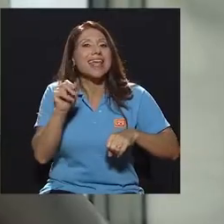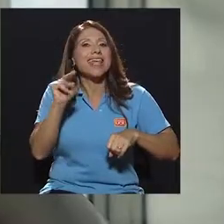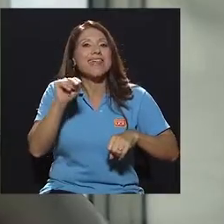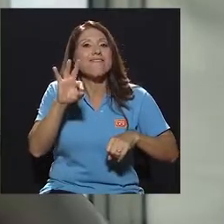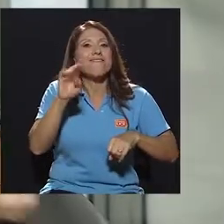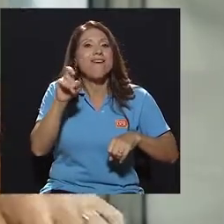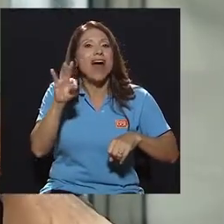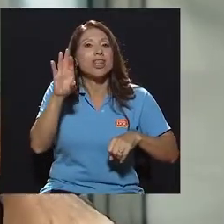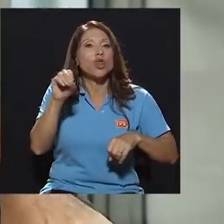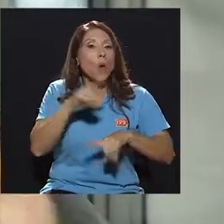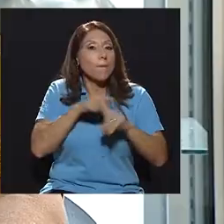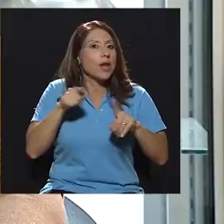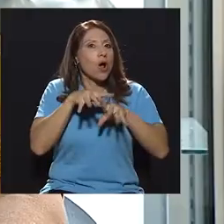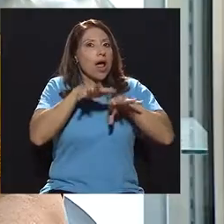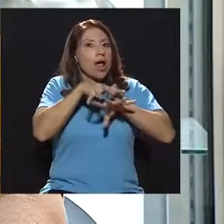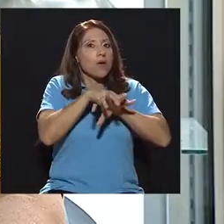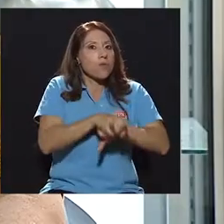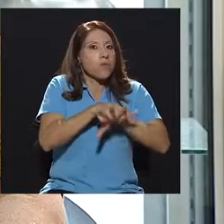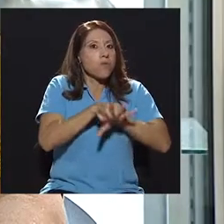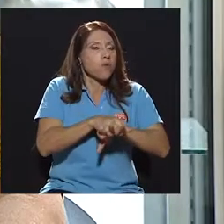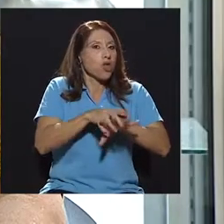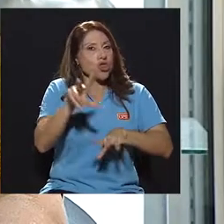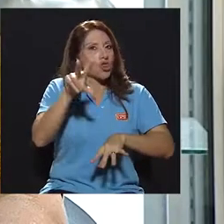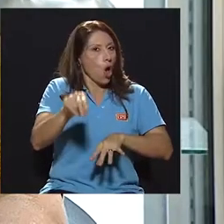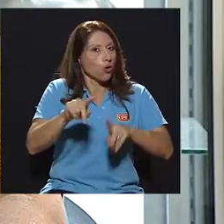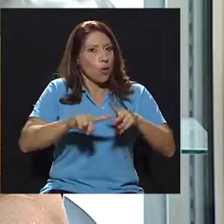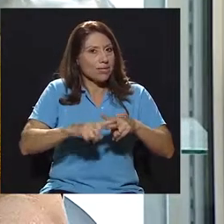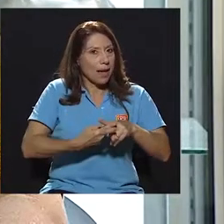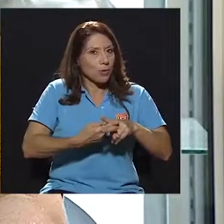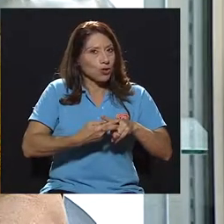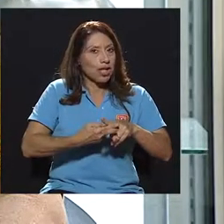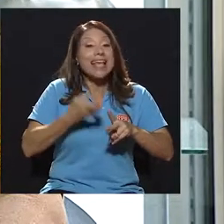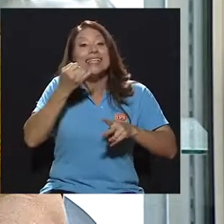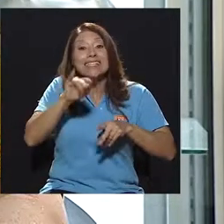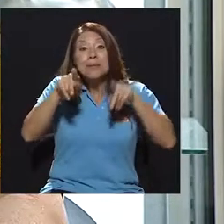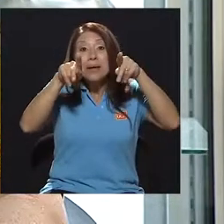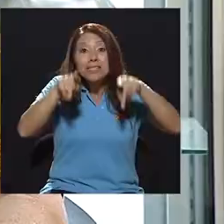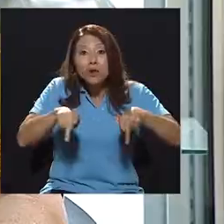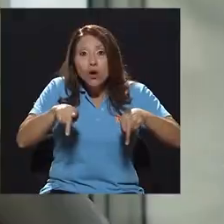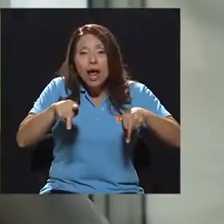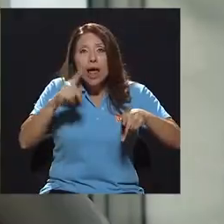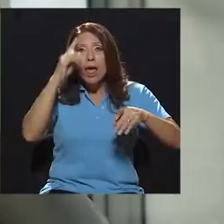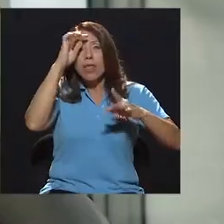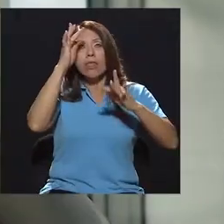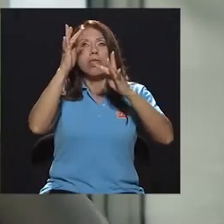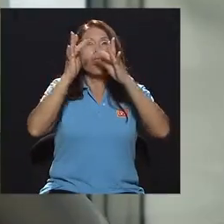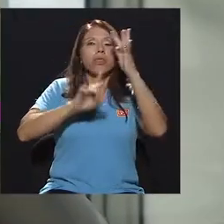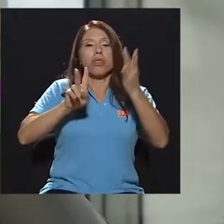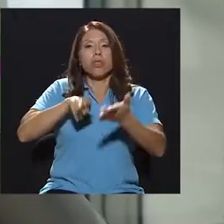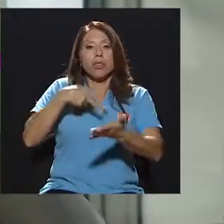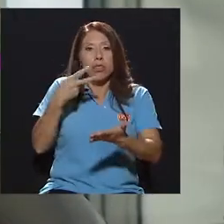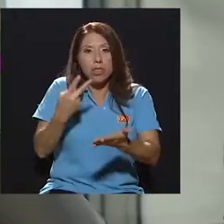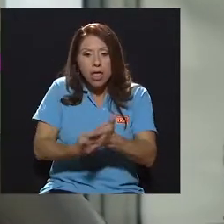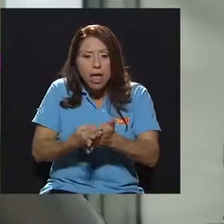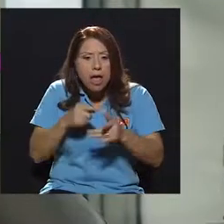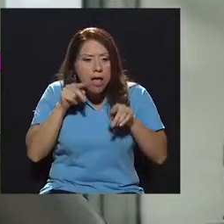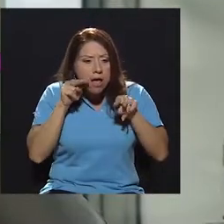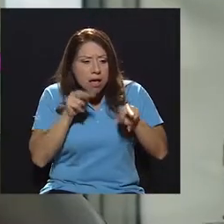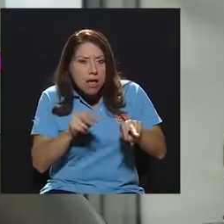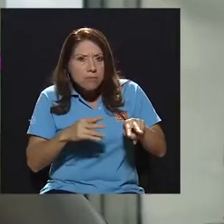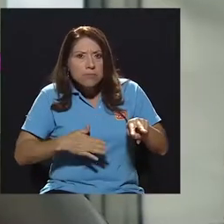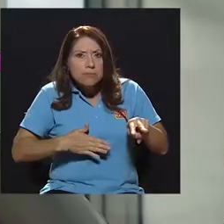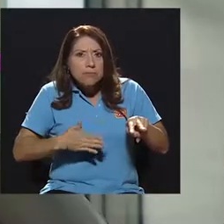momento no comenzamos el RCP. La persona se desploma. No hay signos de respiración. En ese momento comenzamos reanimación